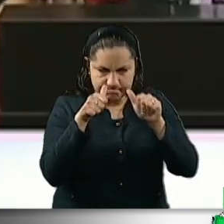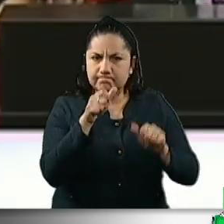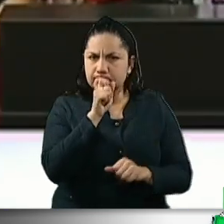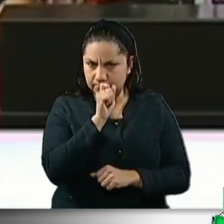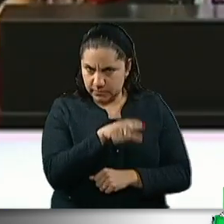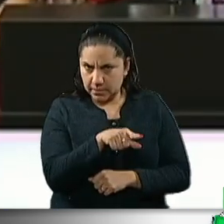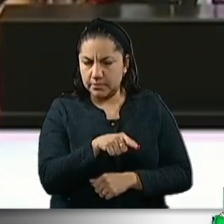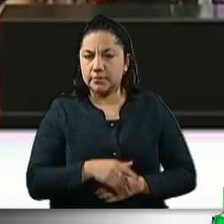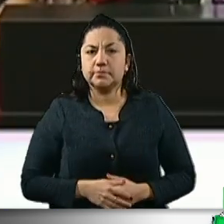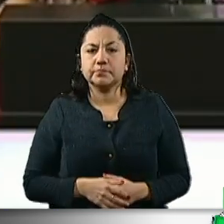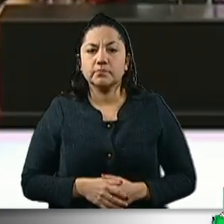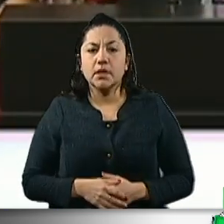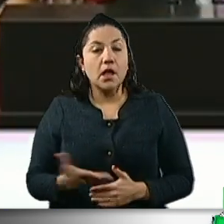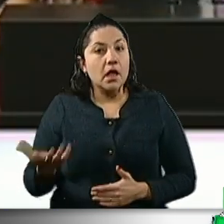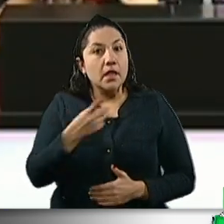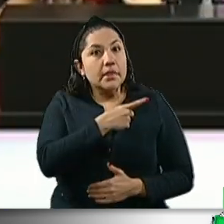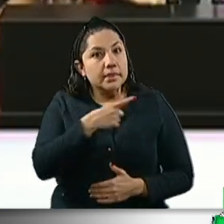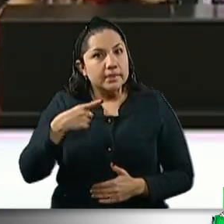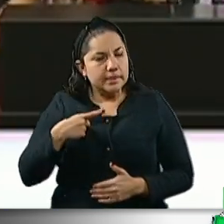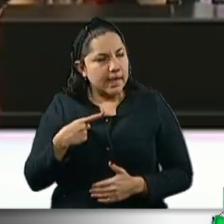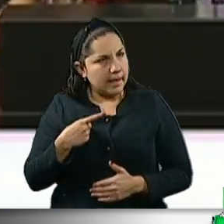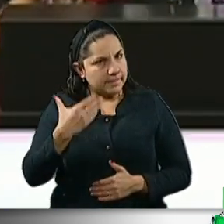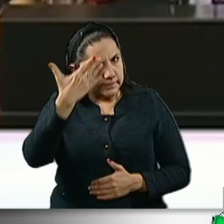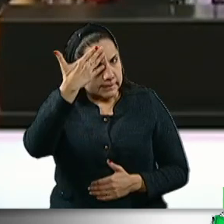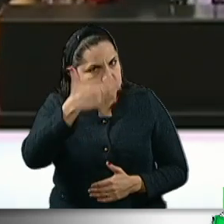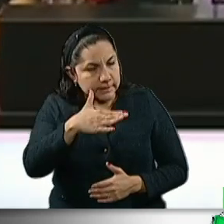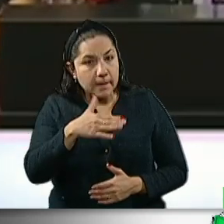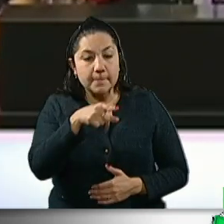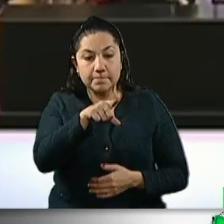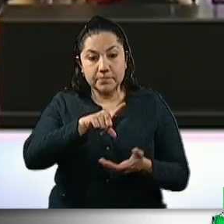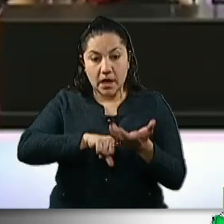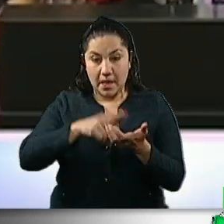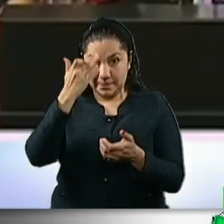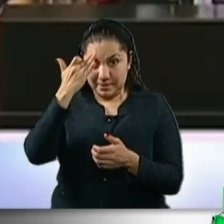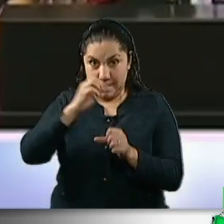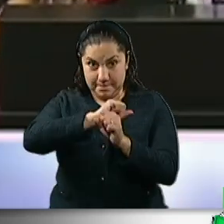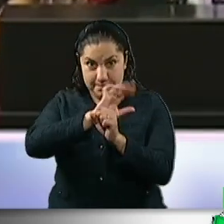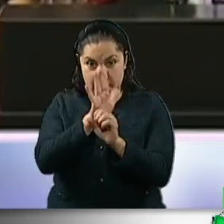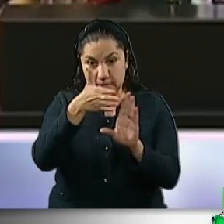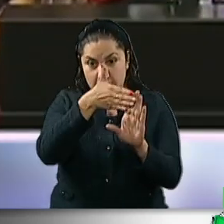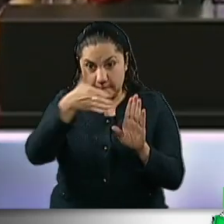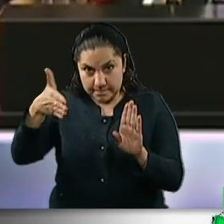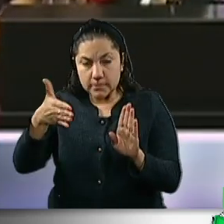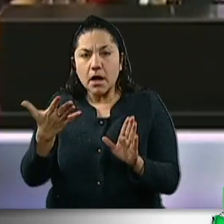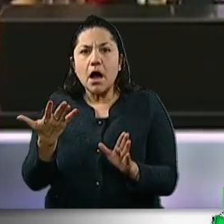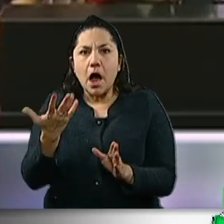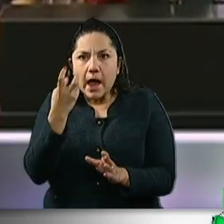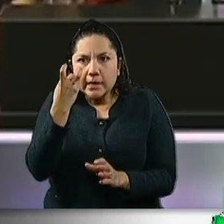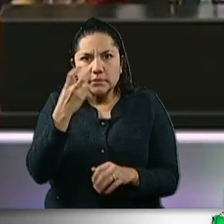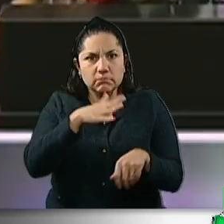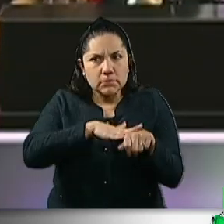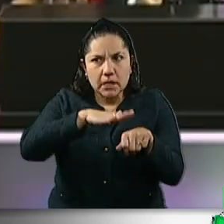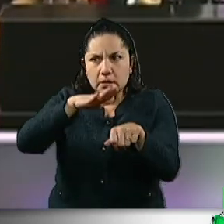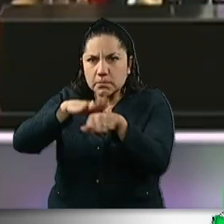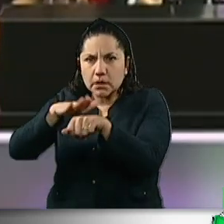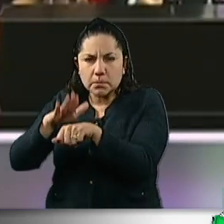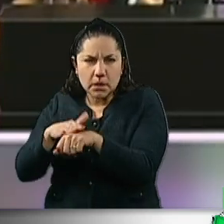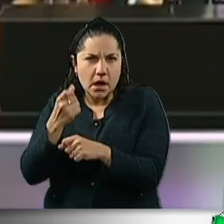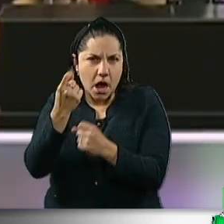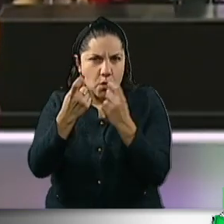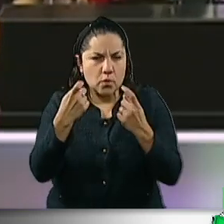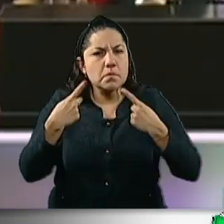desarrolló ciertas patologías que hoy justamente esta iniciativa, esta minuta,